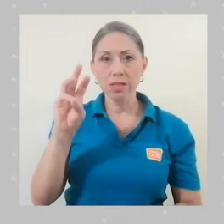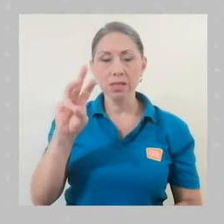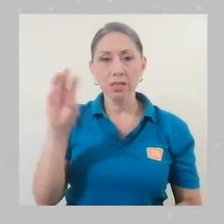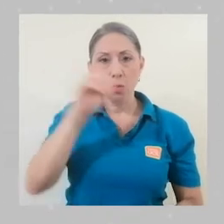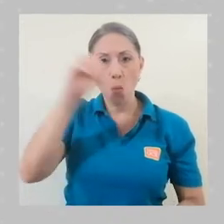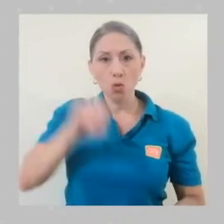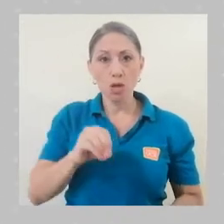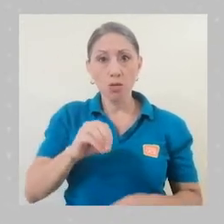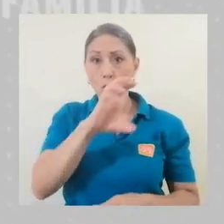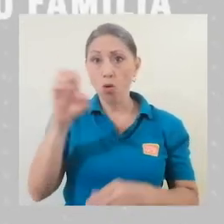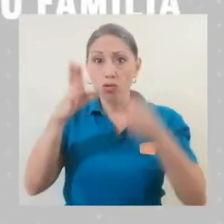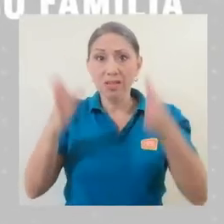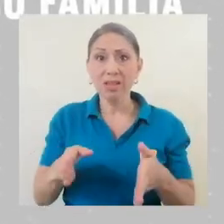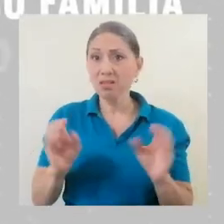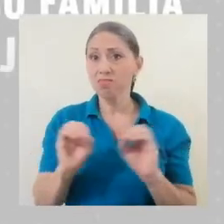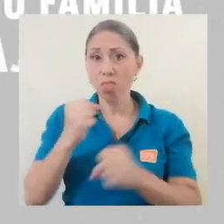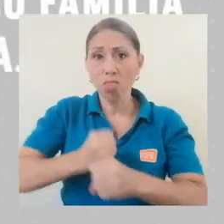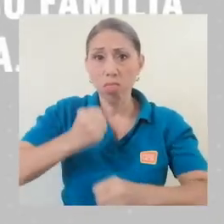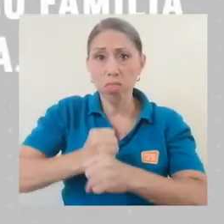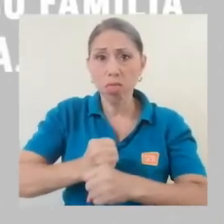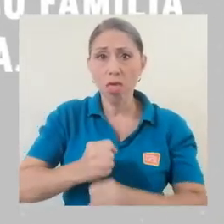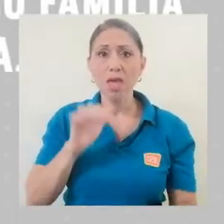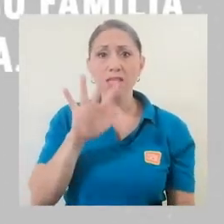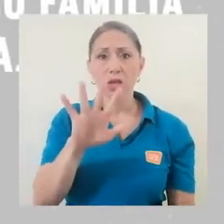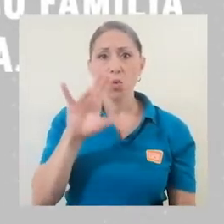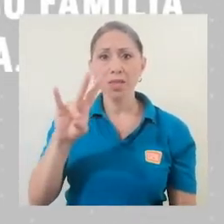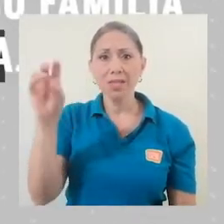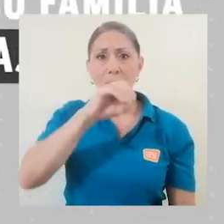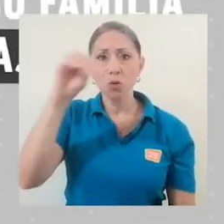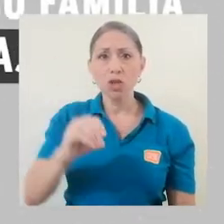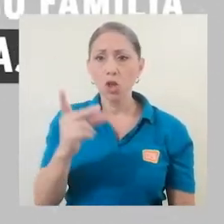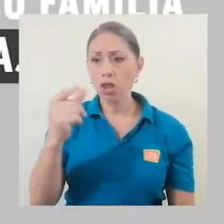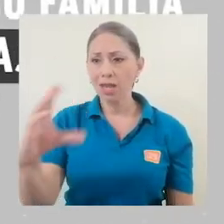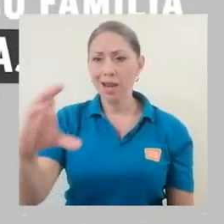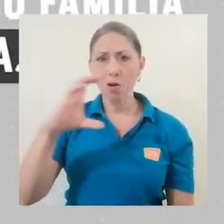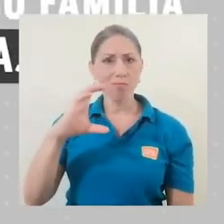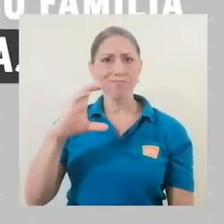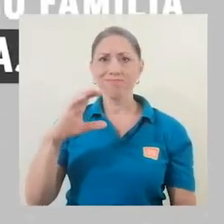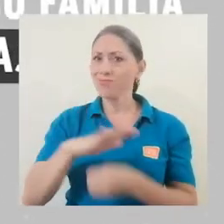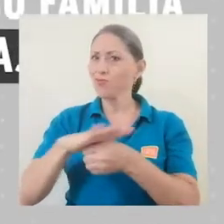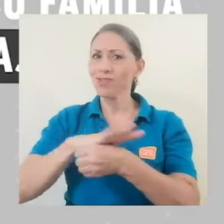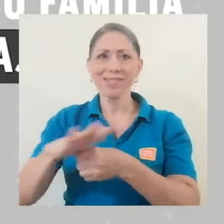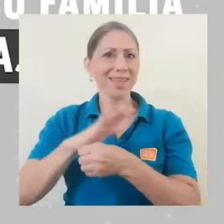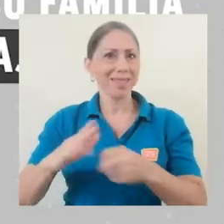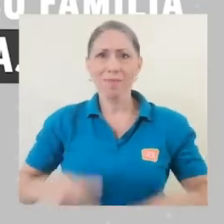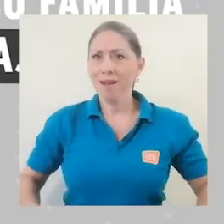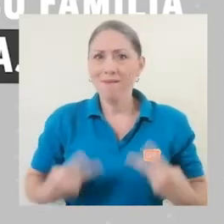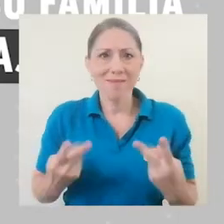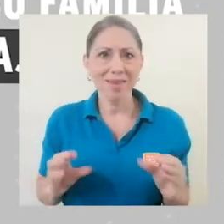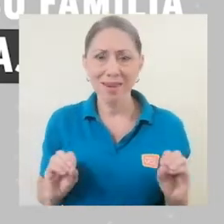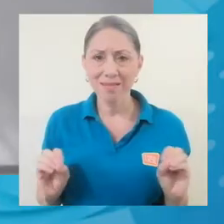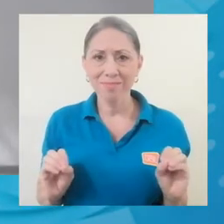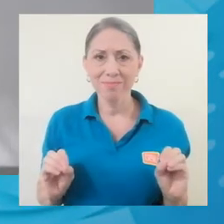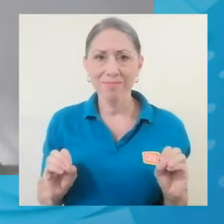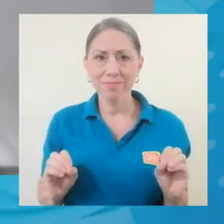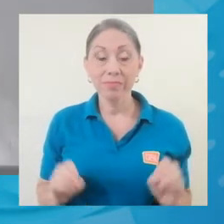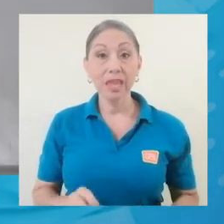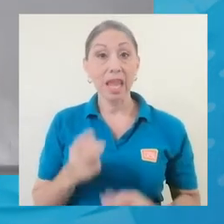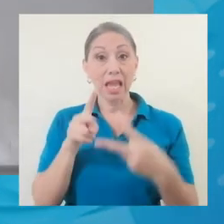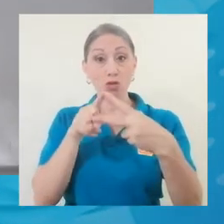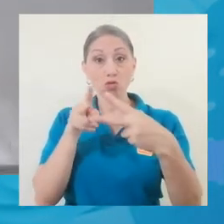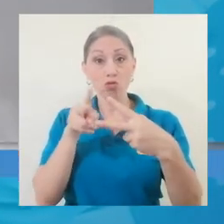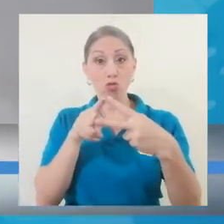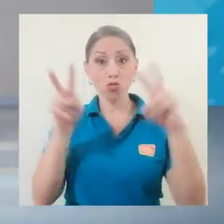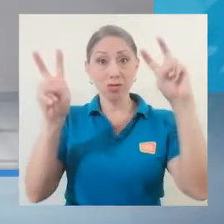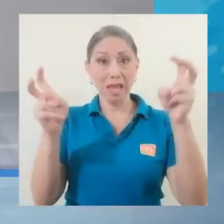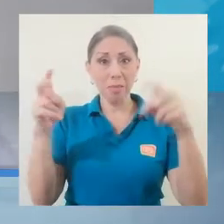desempleados y a un 57 por ciento no le está alcanzando el dinero para vivir. Esos dos temas que traíamos de